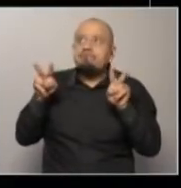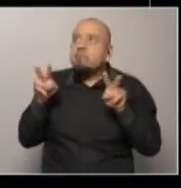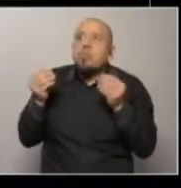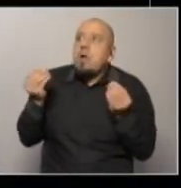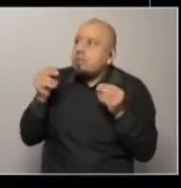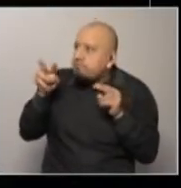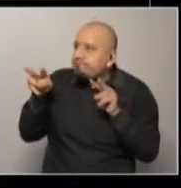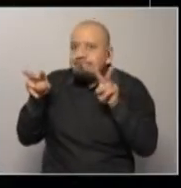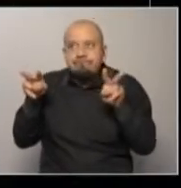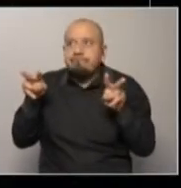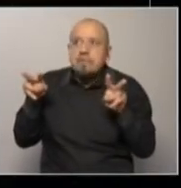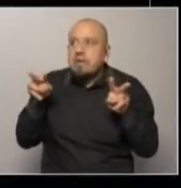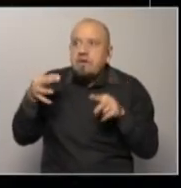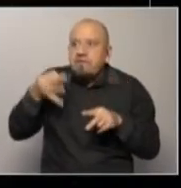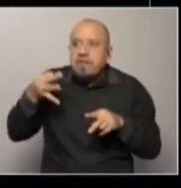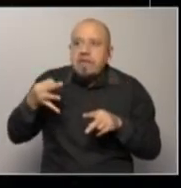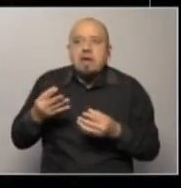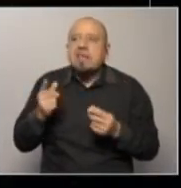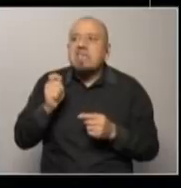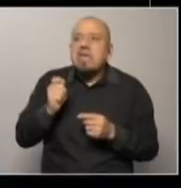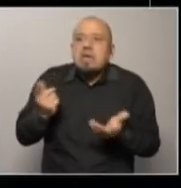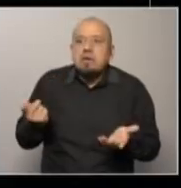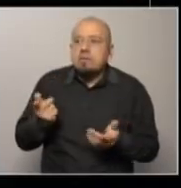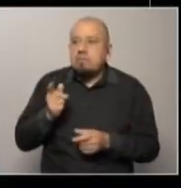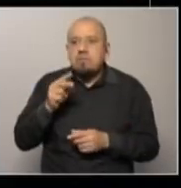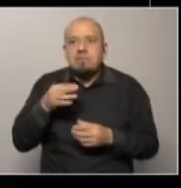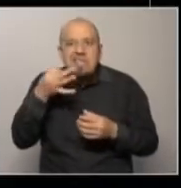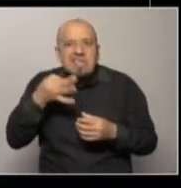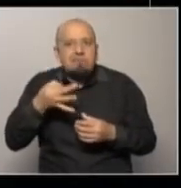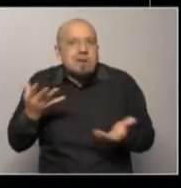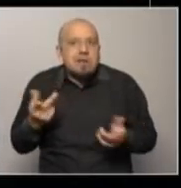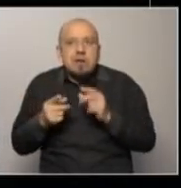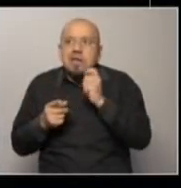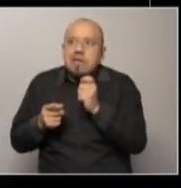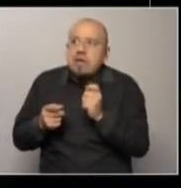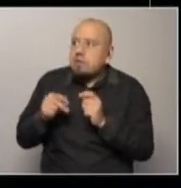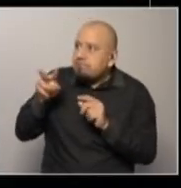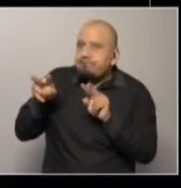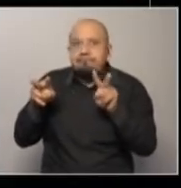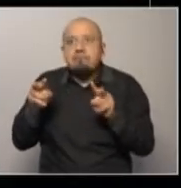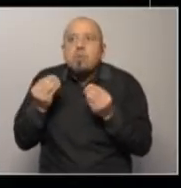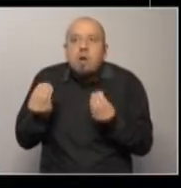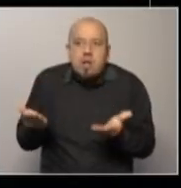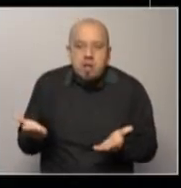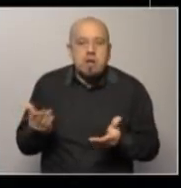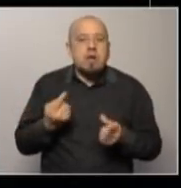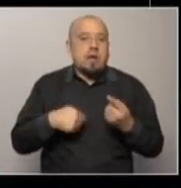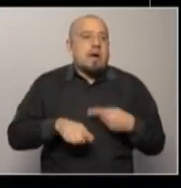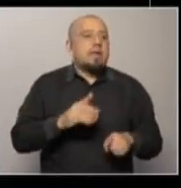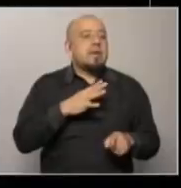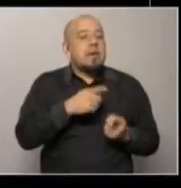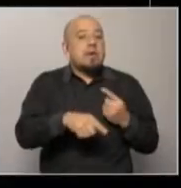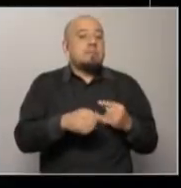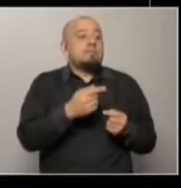ahora no hay una verdad absoluta sobre este tema en particular. Sobre los hechos del 2006, hay que terminar de armar el puzzle.